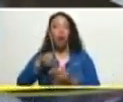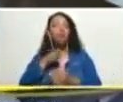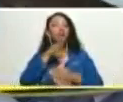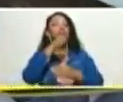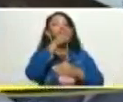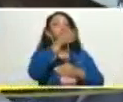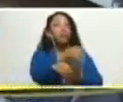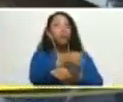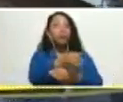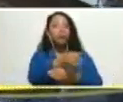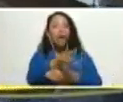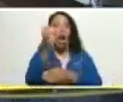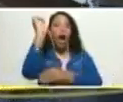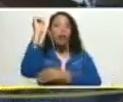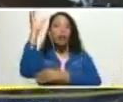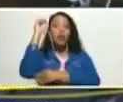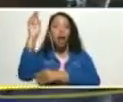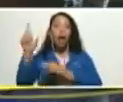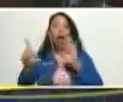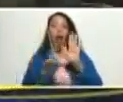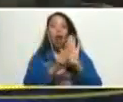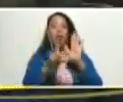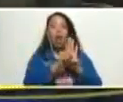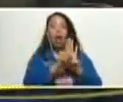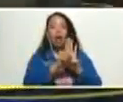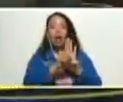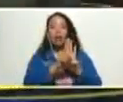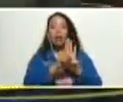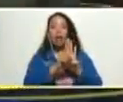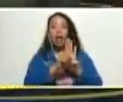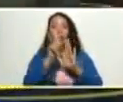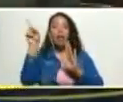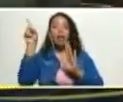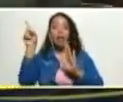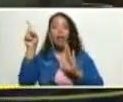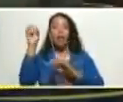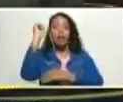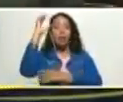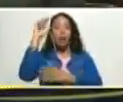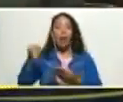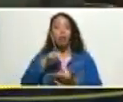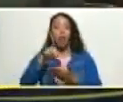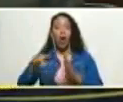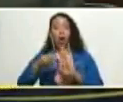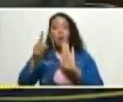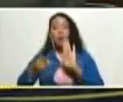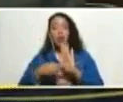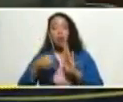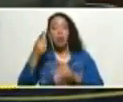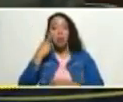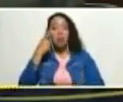al palacio federal legislativo al seno de la plenaria de la asamblea nacional para